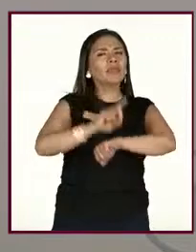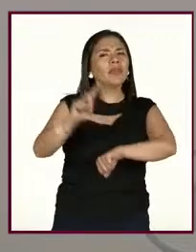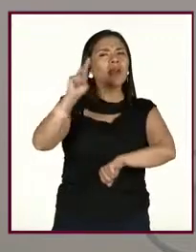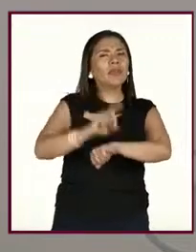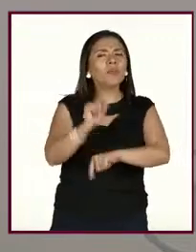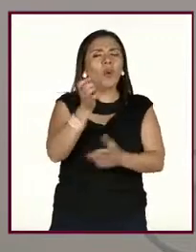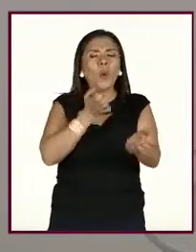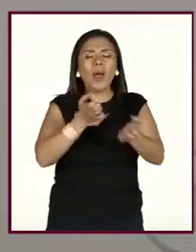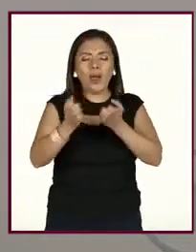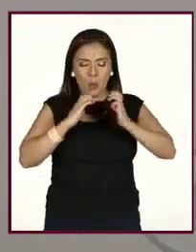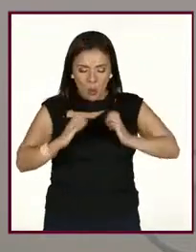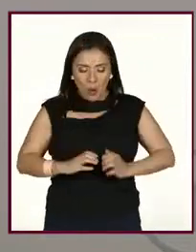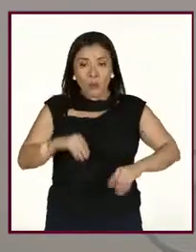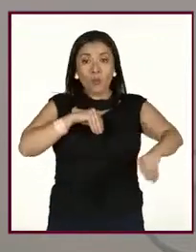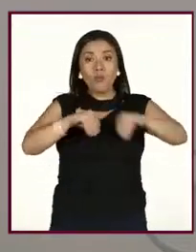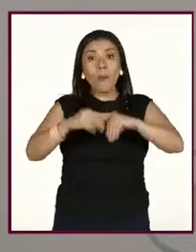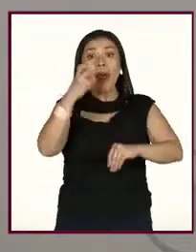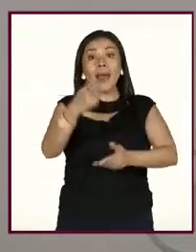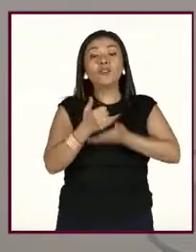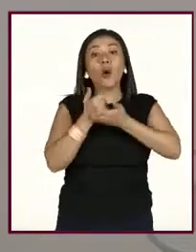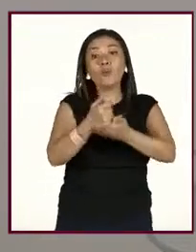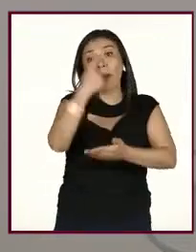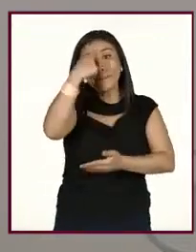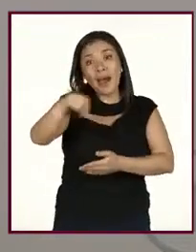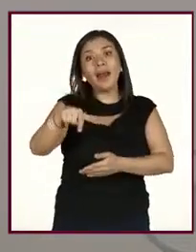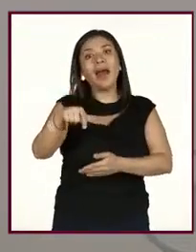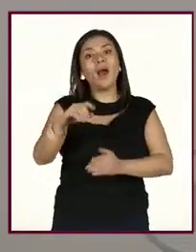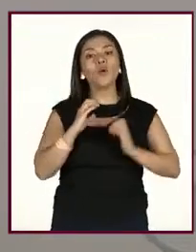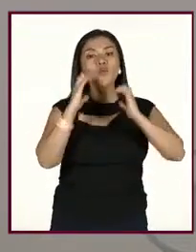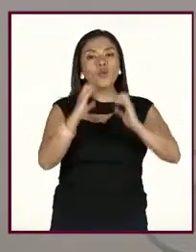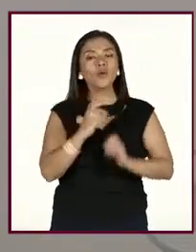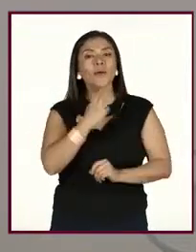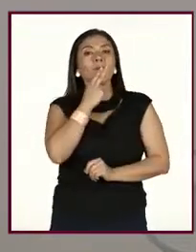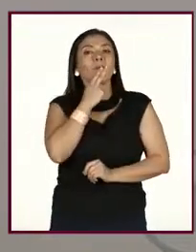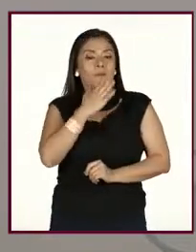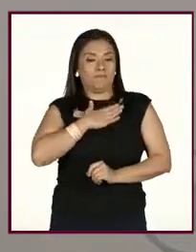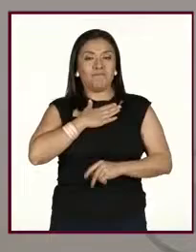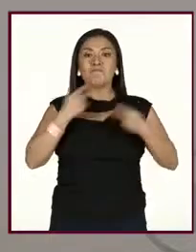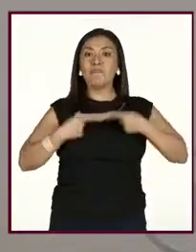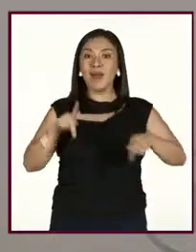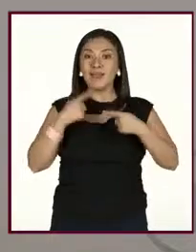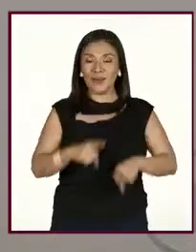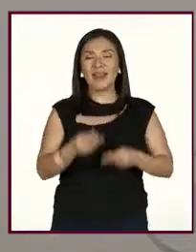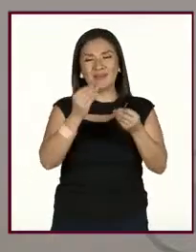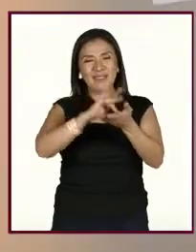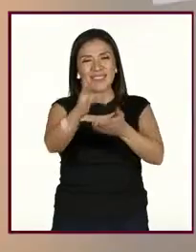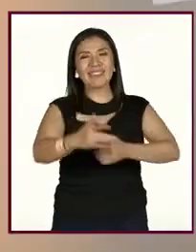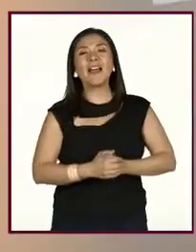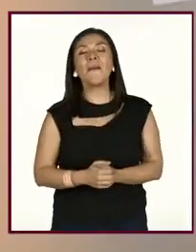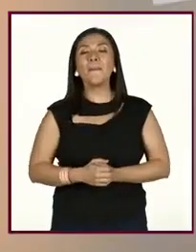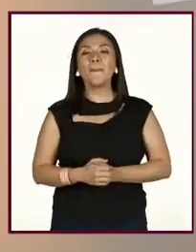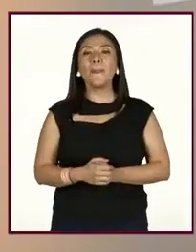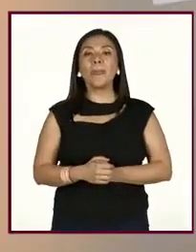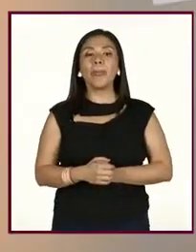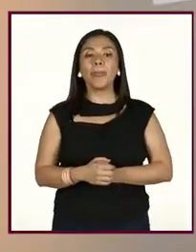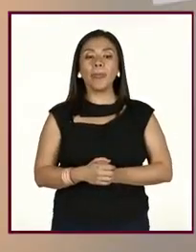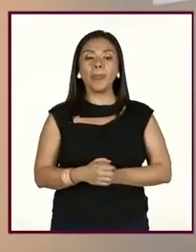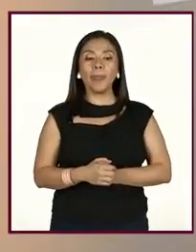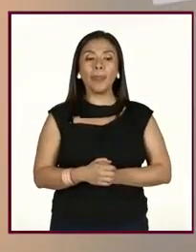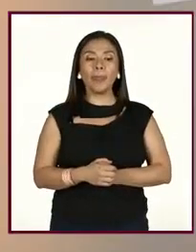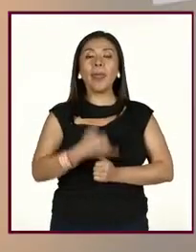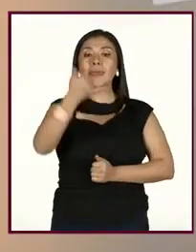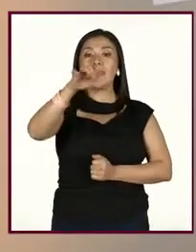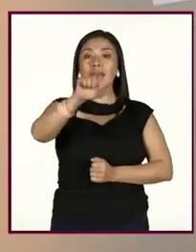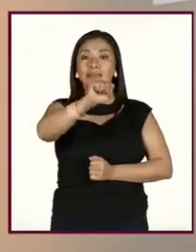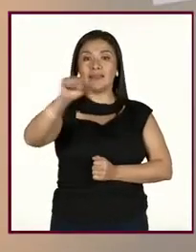justamente es lo que forma parte del autocuidado. Muchas gracias, Marisa. Mira, aquí Jess